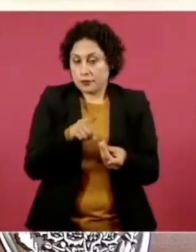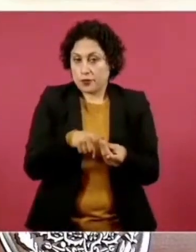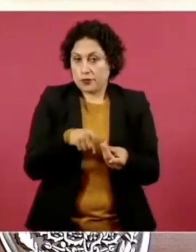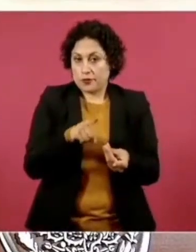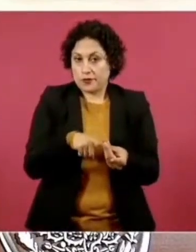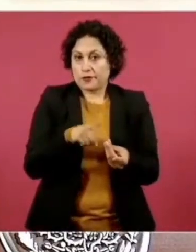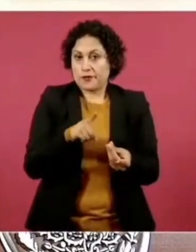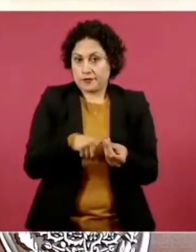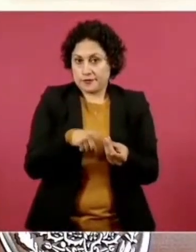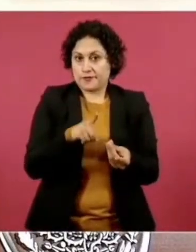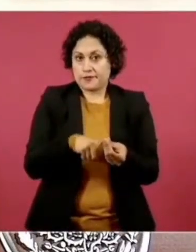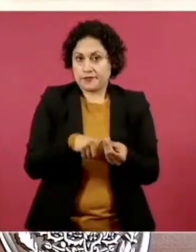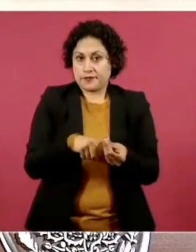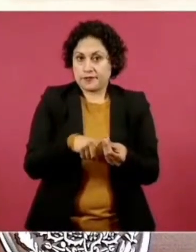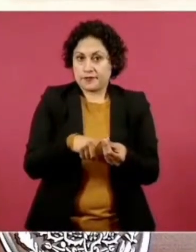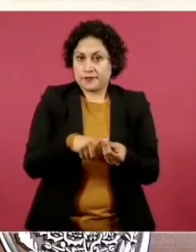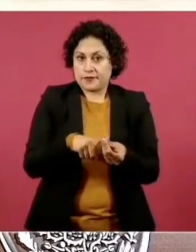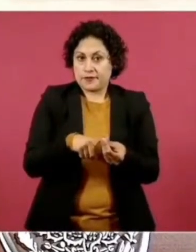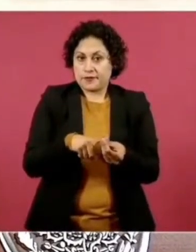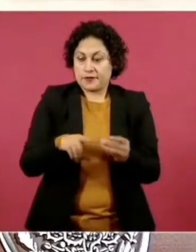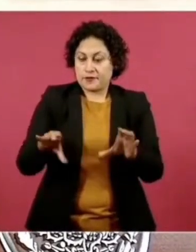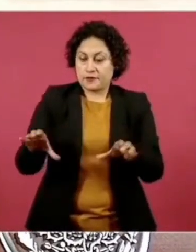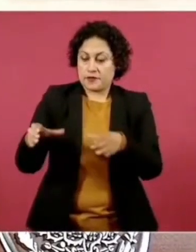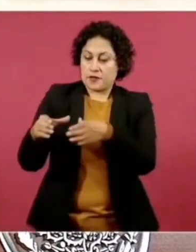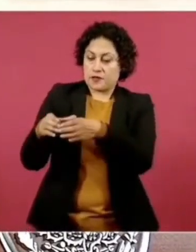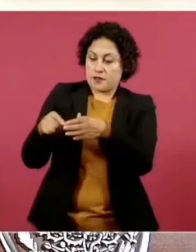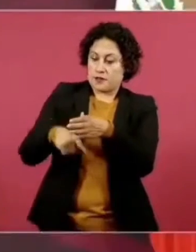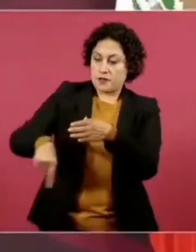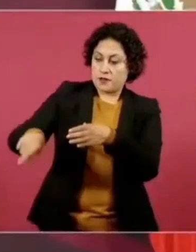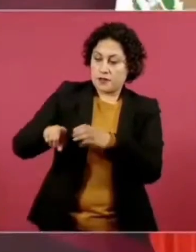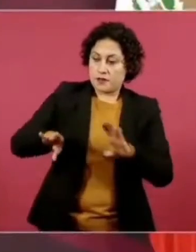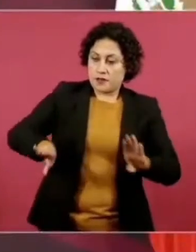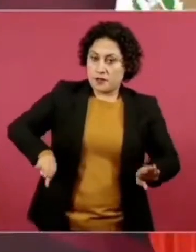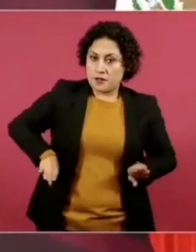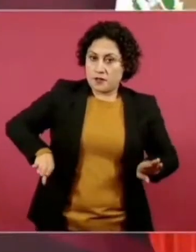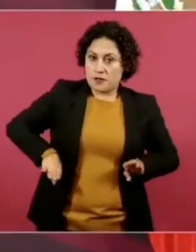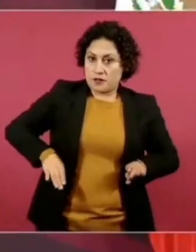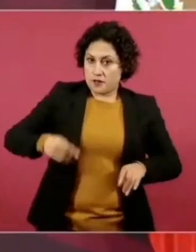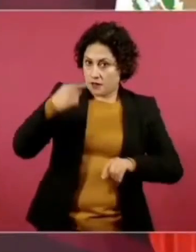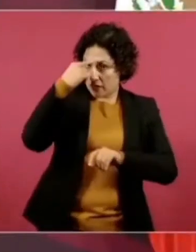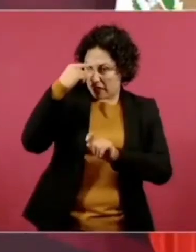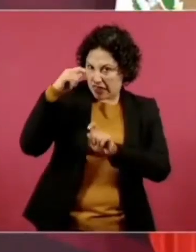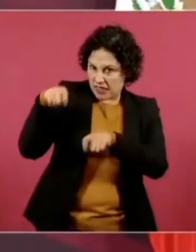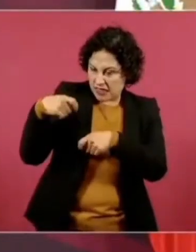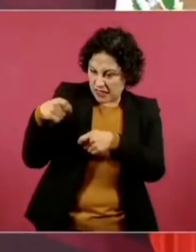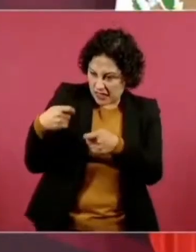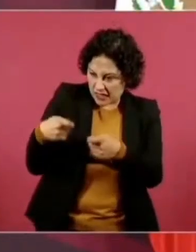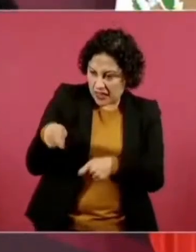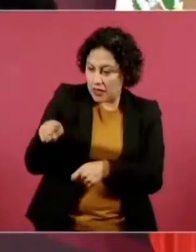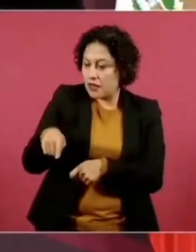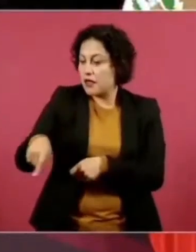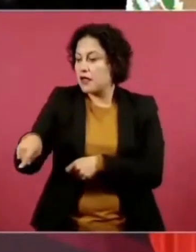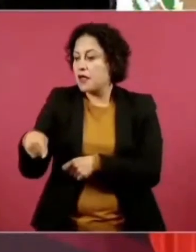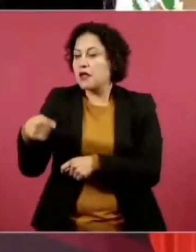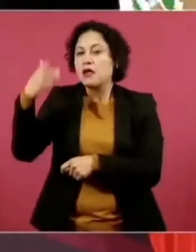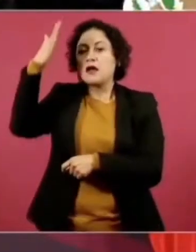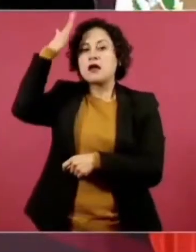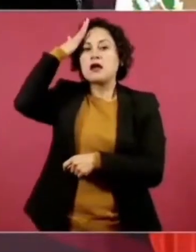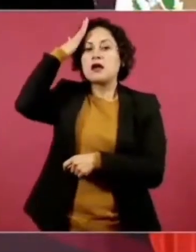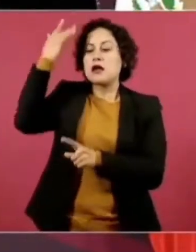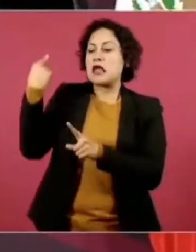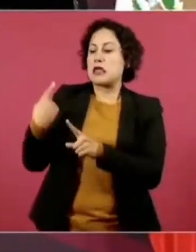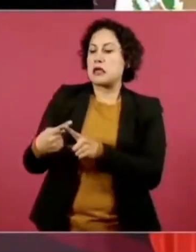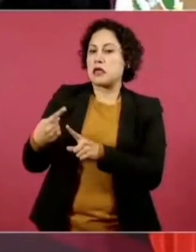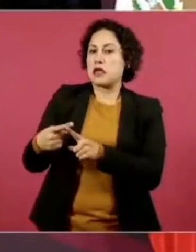dirigentes del bloque conservador? ¿Y dónde viven y cuánto tienen los